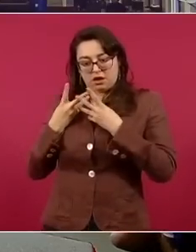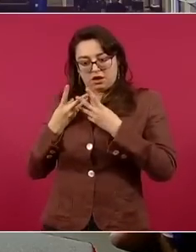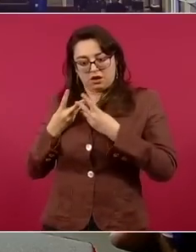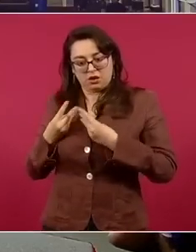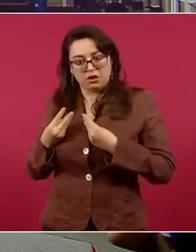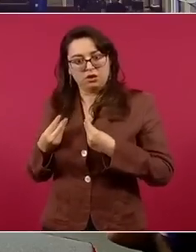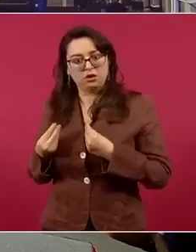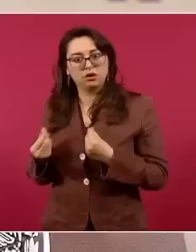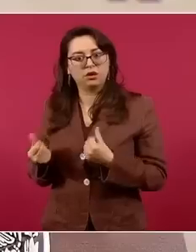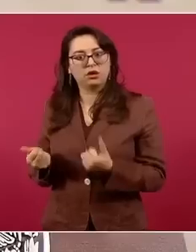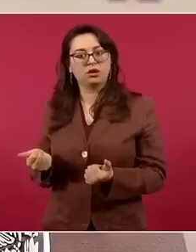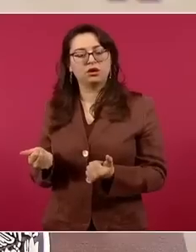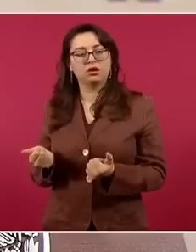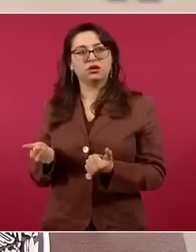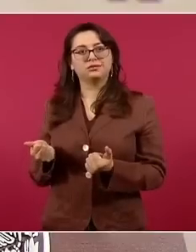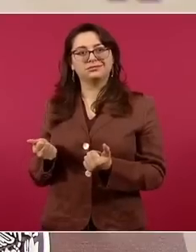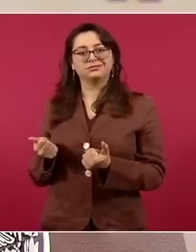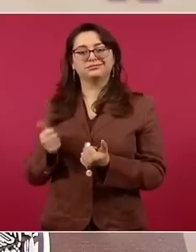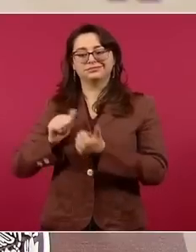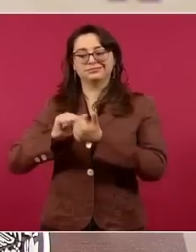derivan del opio.